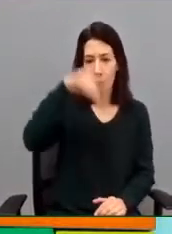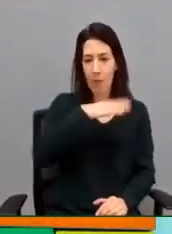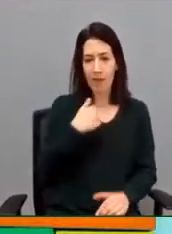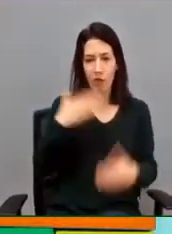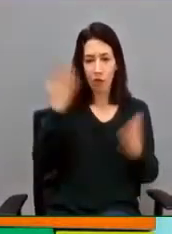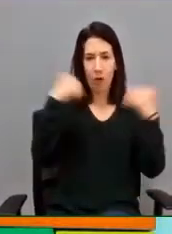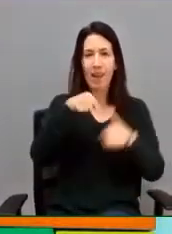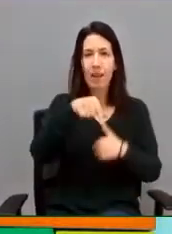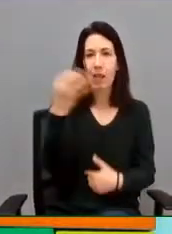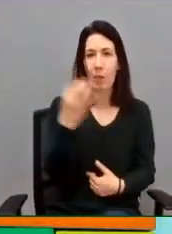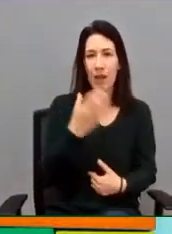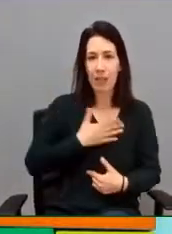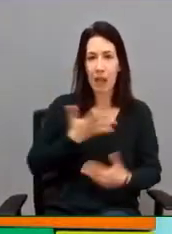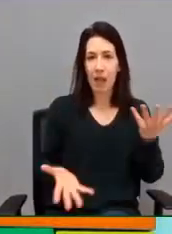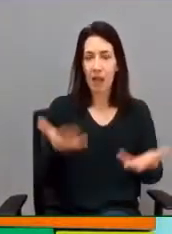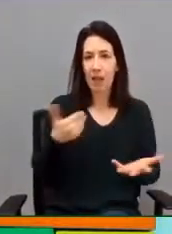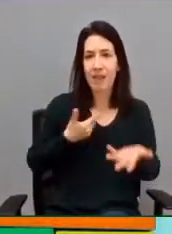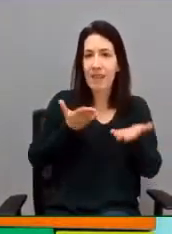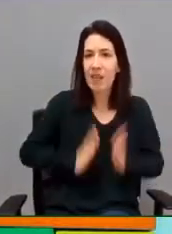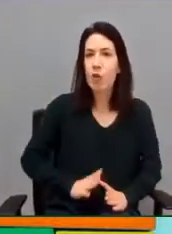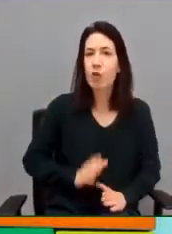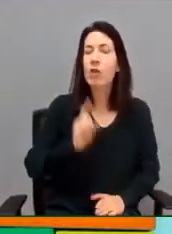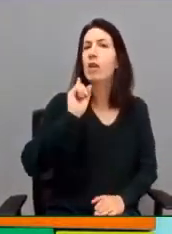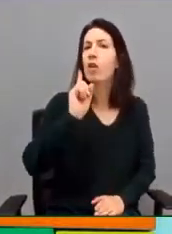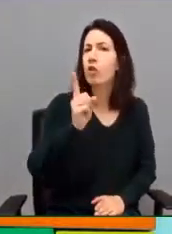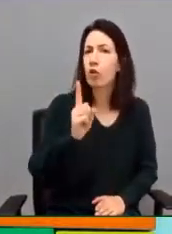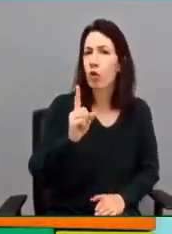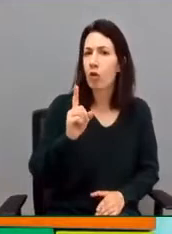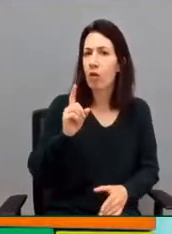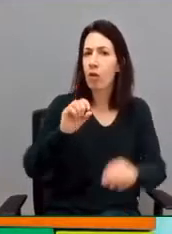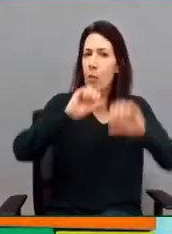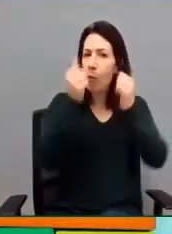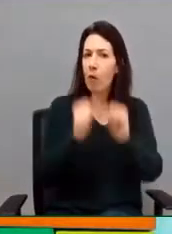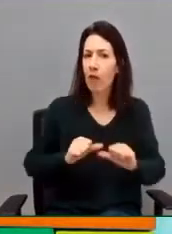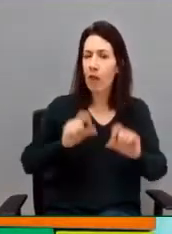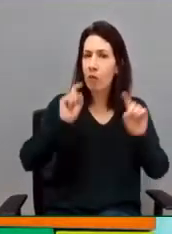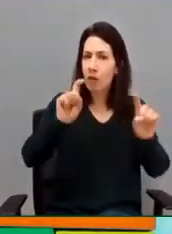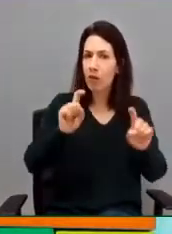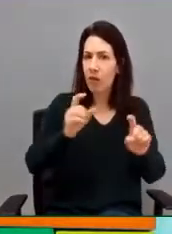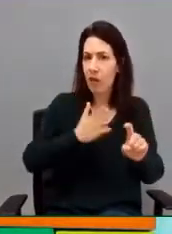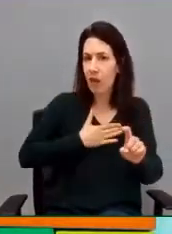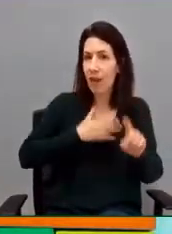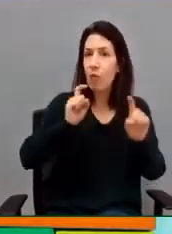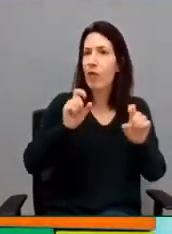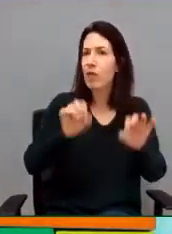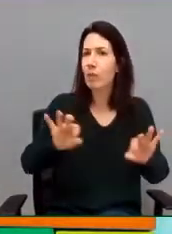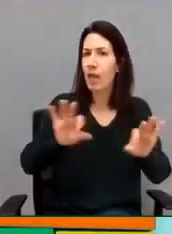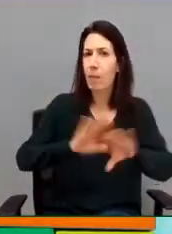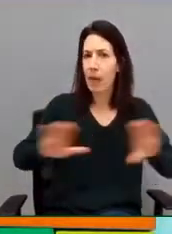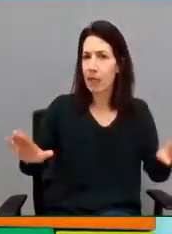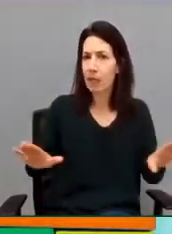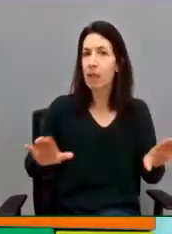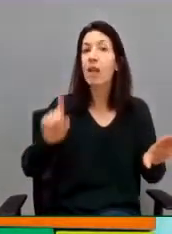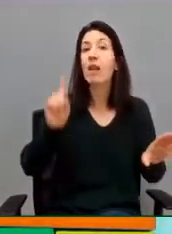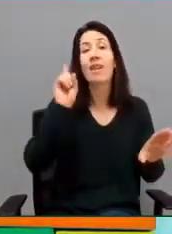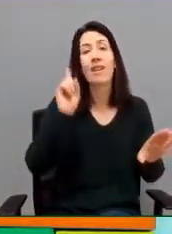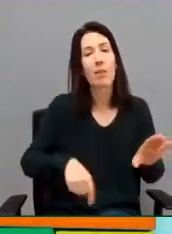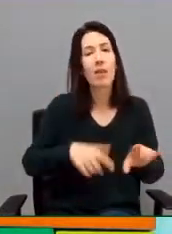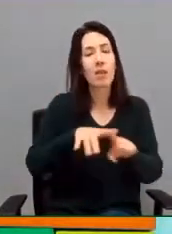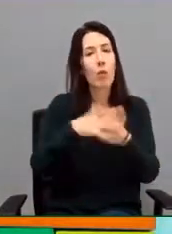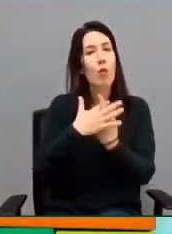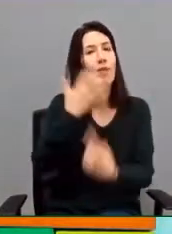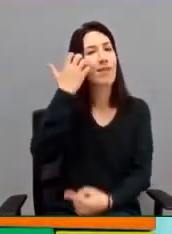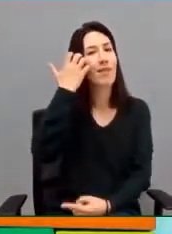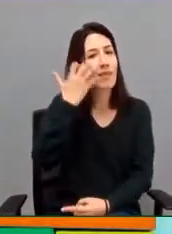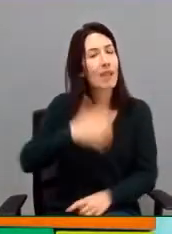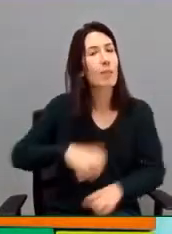Esto no es algo exclusivo del contexto o de la modalidad educativa de educación especial, aunque sí es algo muy singular que ocurre,